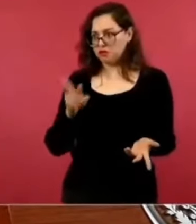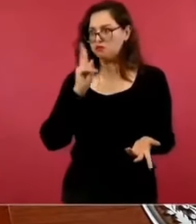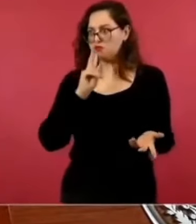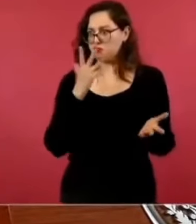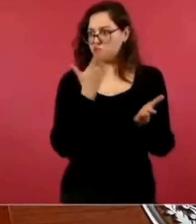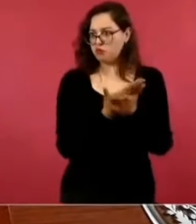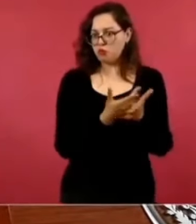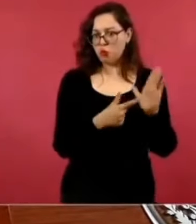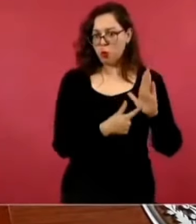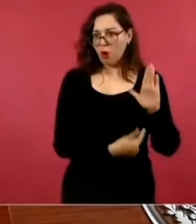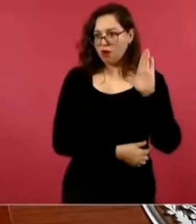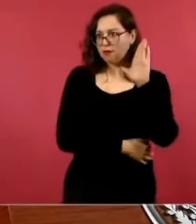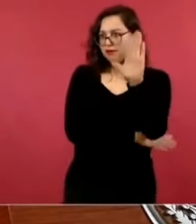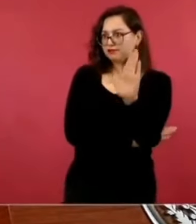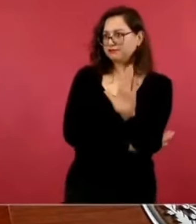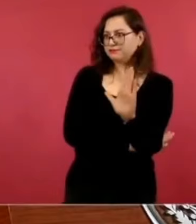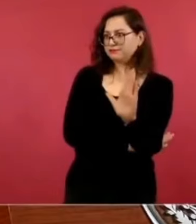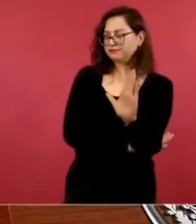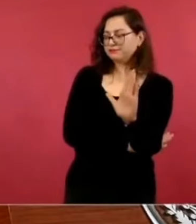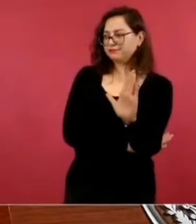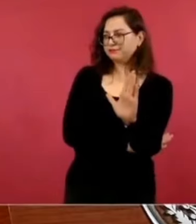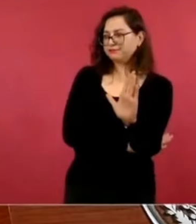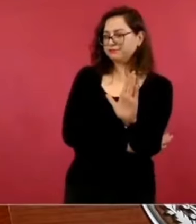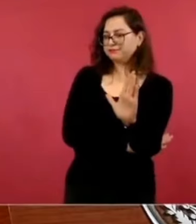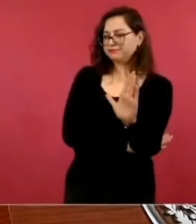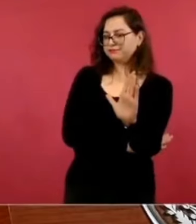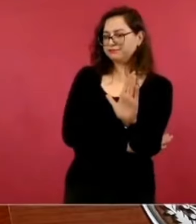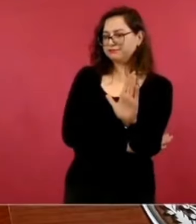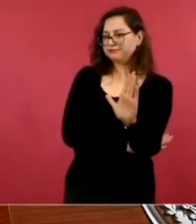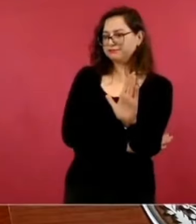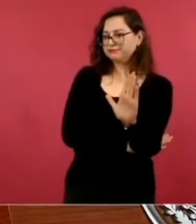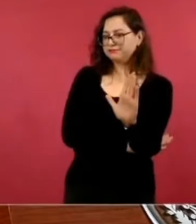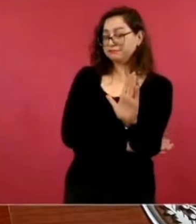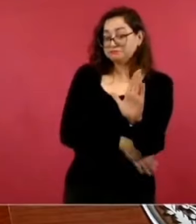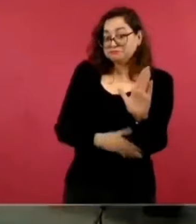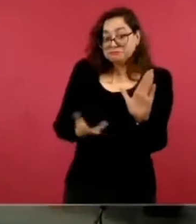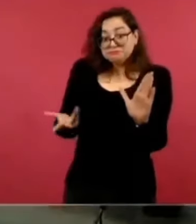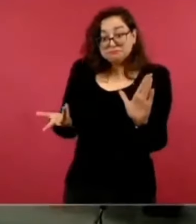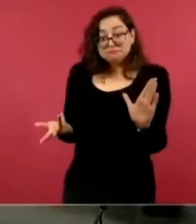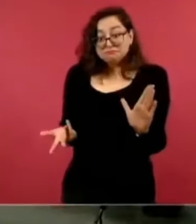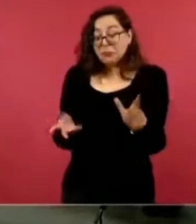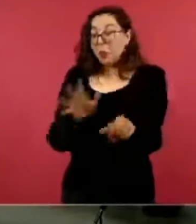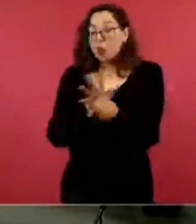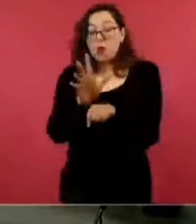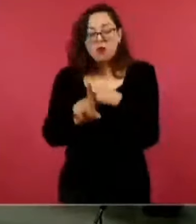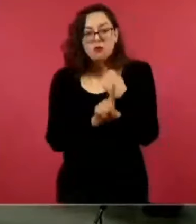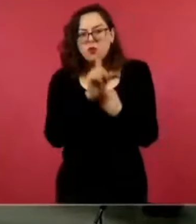¿cuál es el delito?